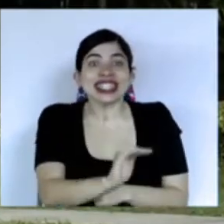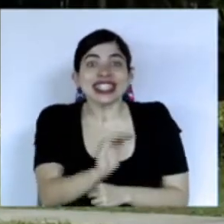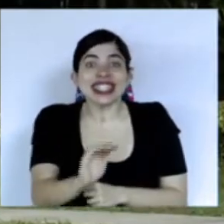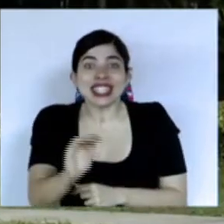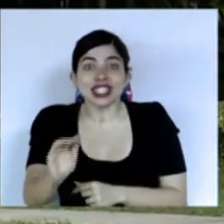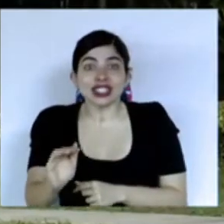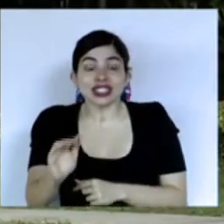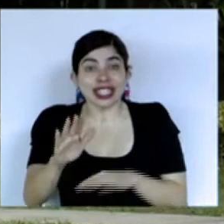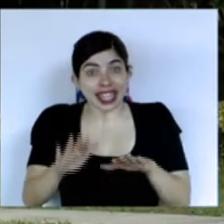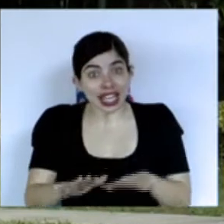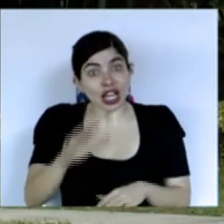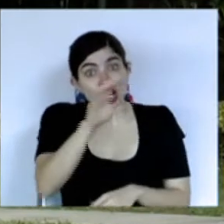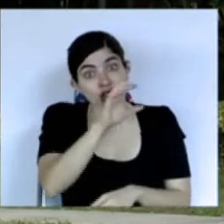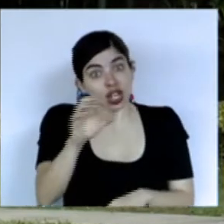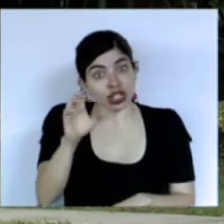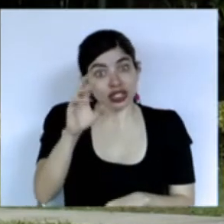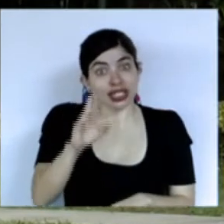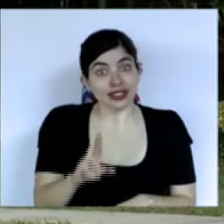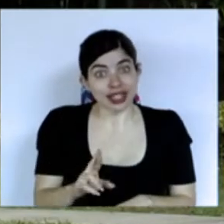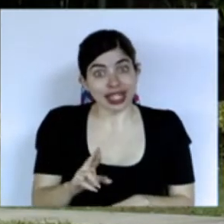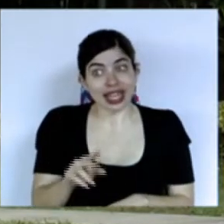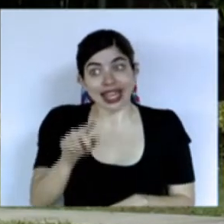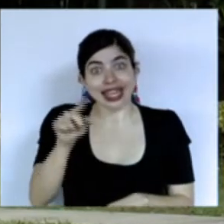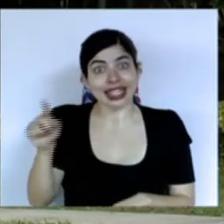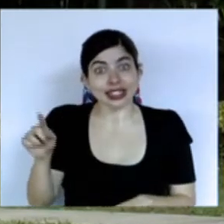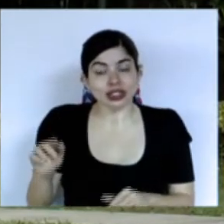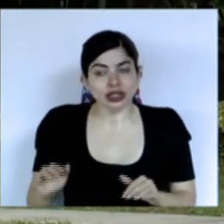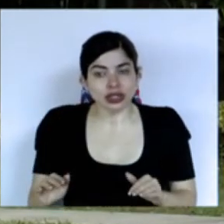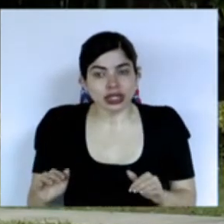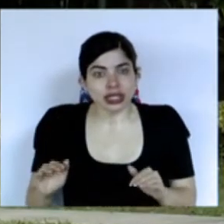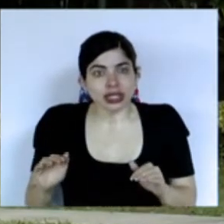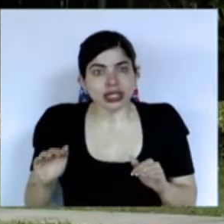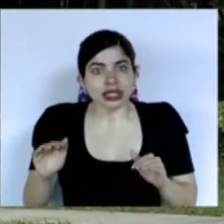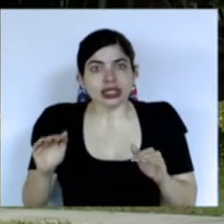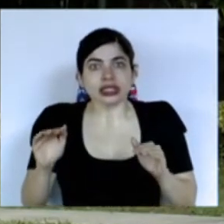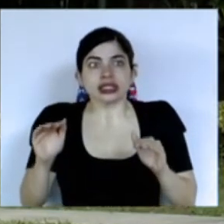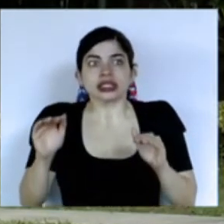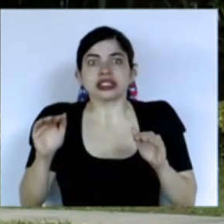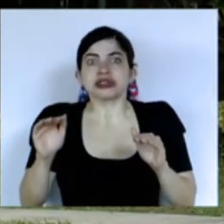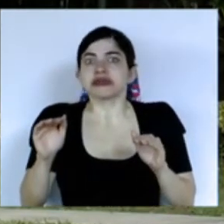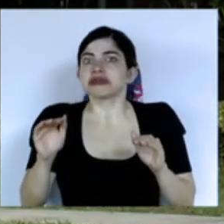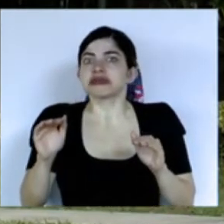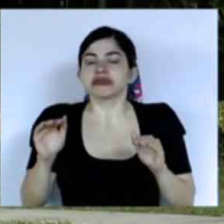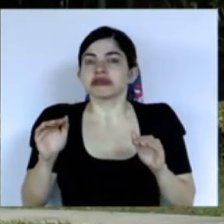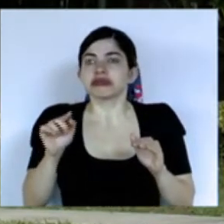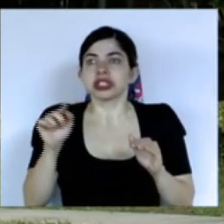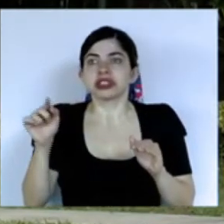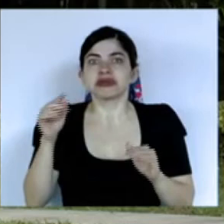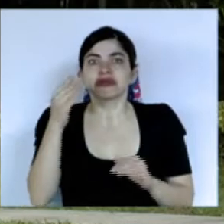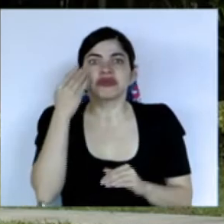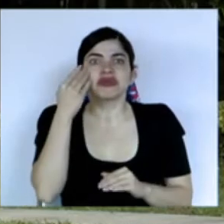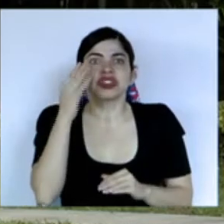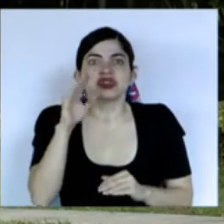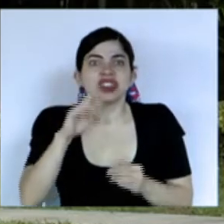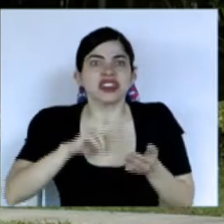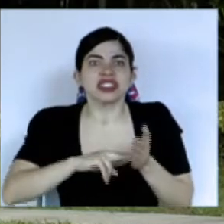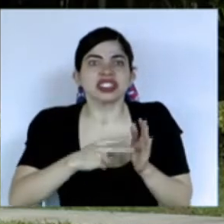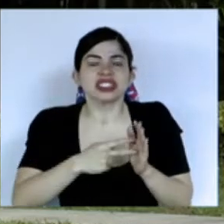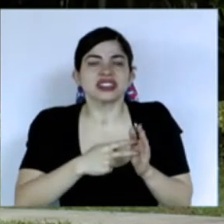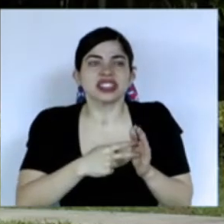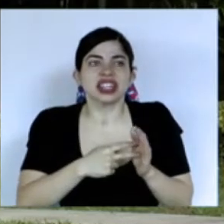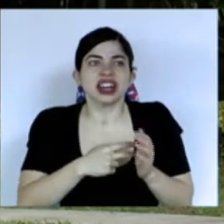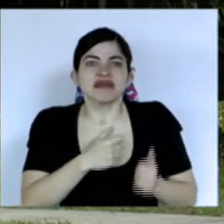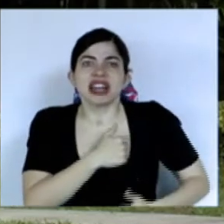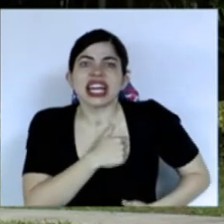niñas de Costa Rica que crecieron sin saber lo que es un ejército